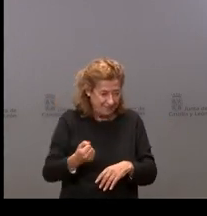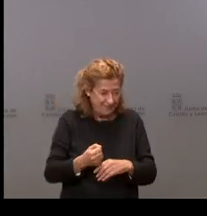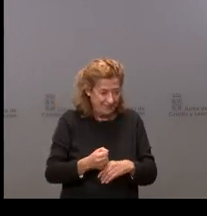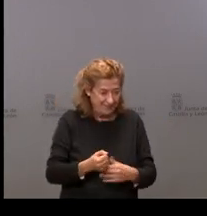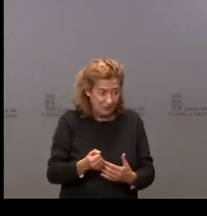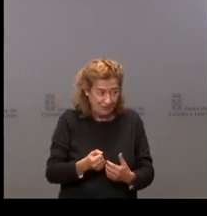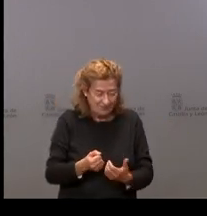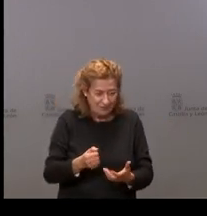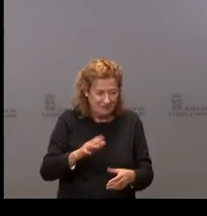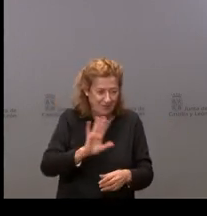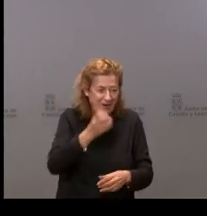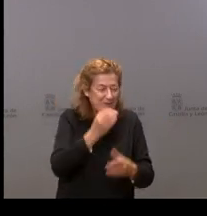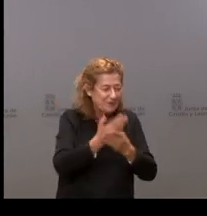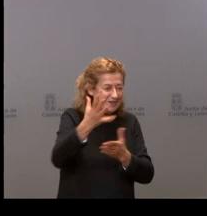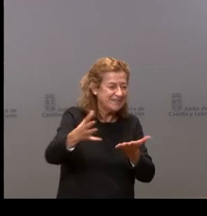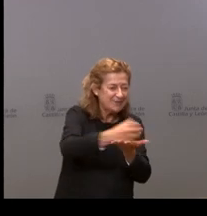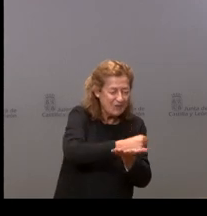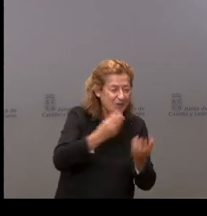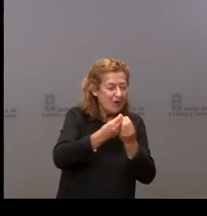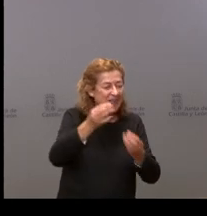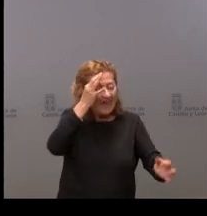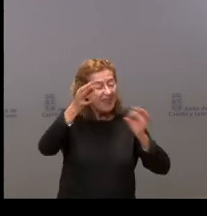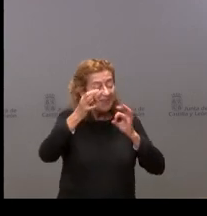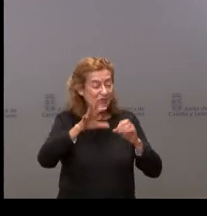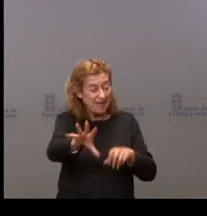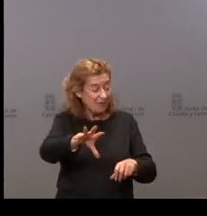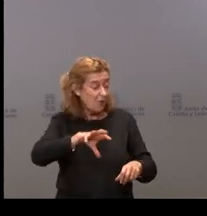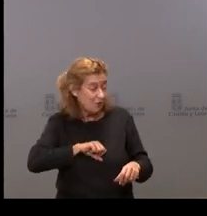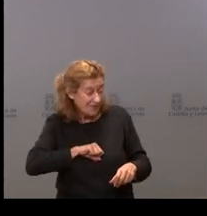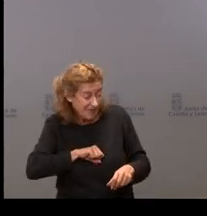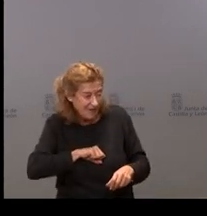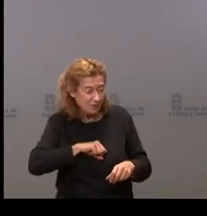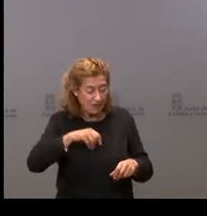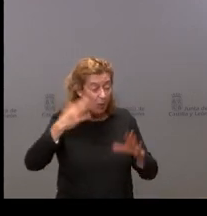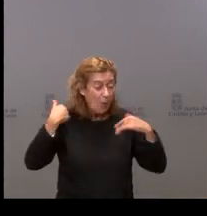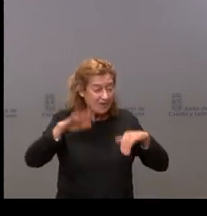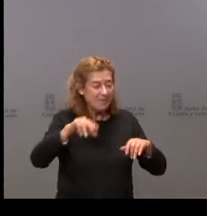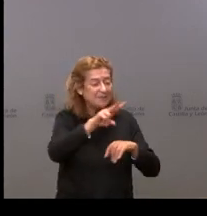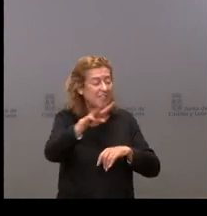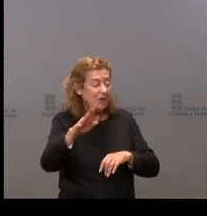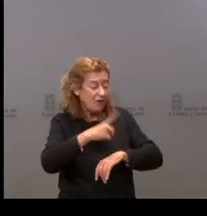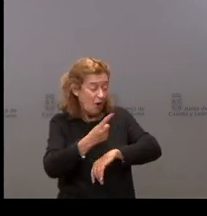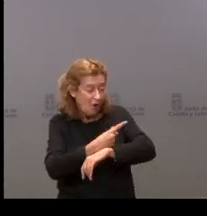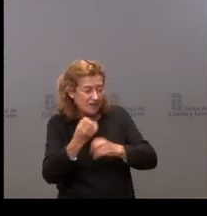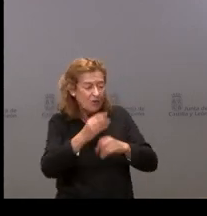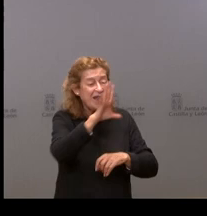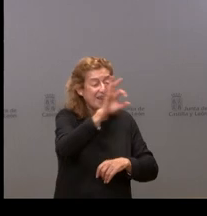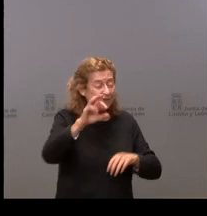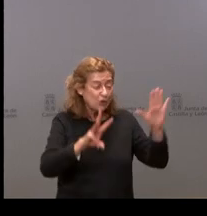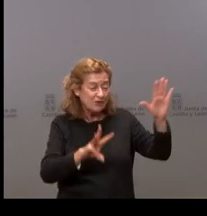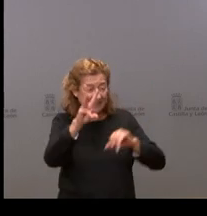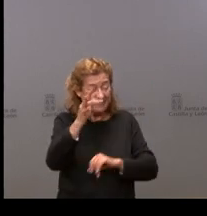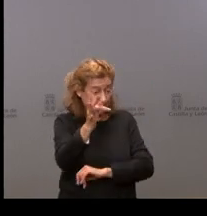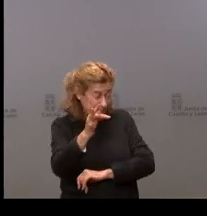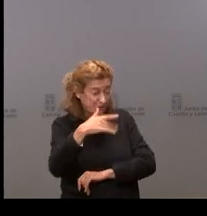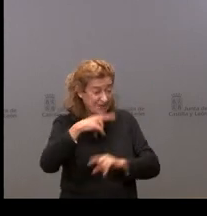Hola, muy buenos días a todos. Con los datos de contagios de las últimas 24 horas, con 583 positivos en